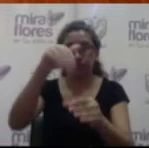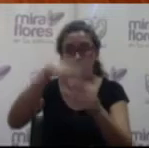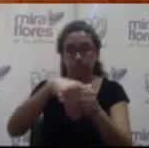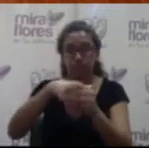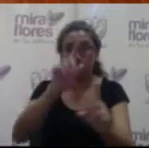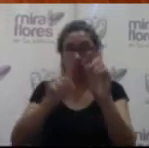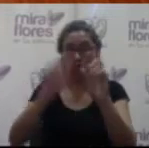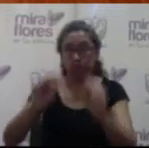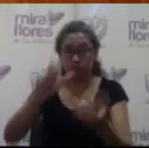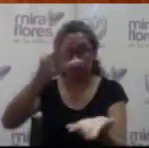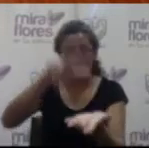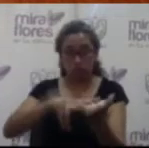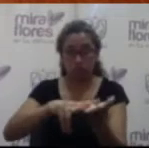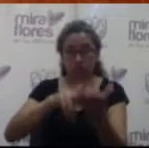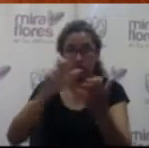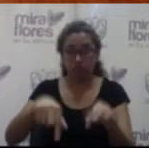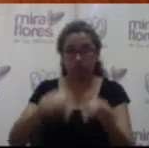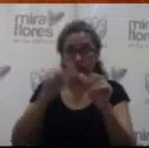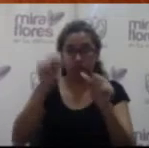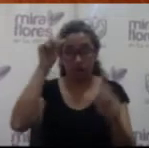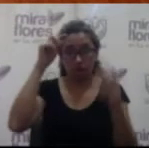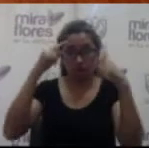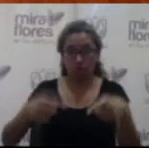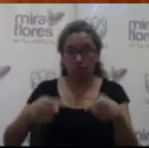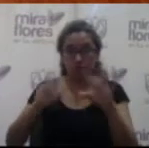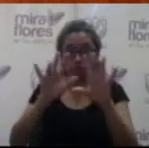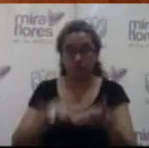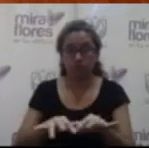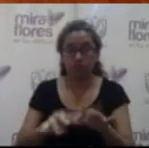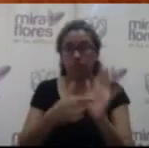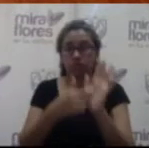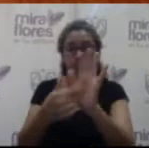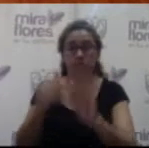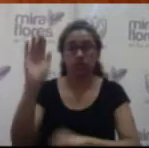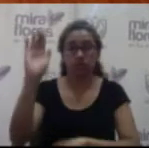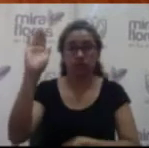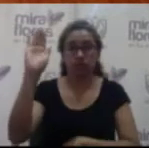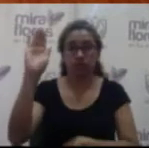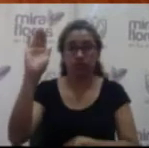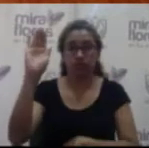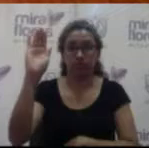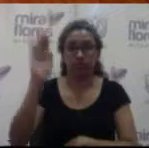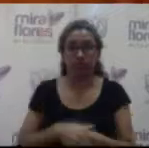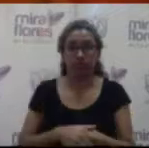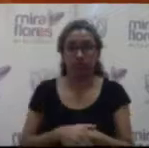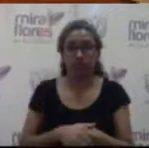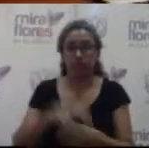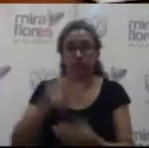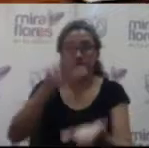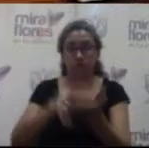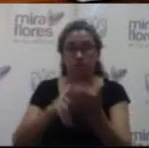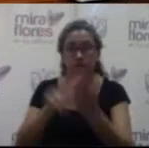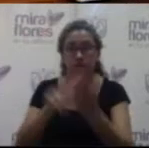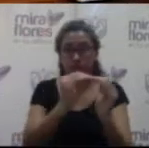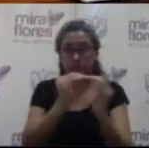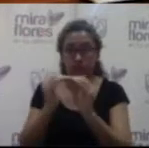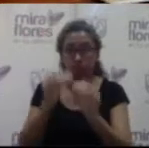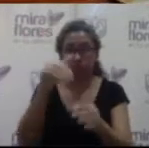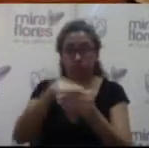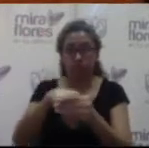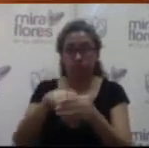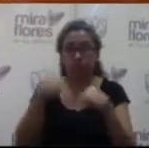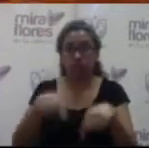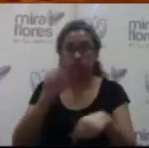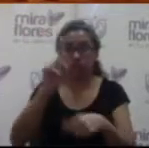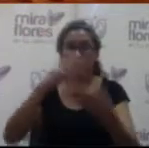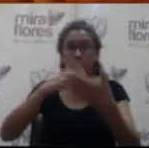miembros del consejo que estén a favor de aprobar este proyecto, sírvanse expresarlo en señal de conformidad. Se aprueba también por unanimidad de